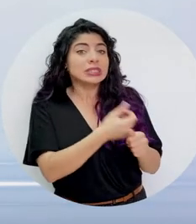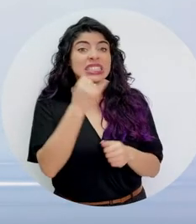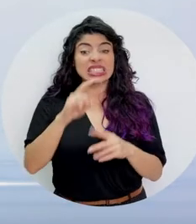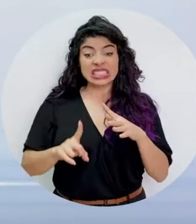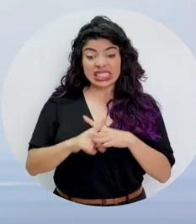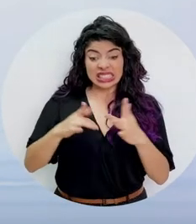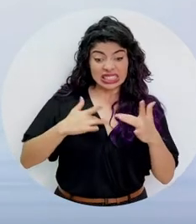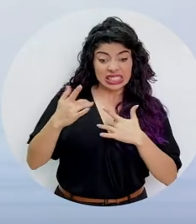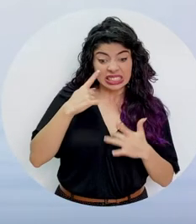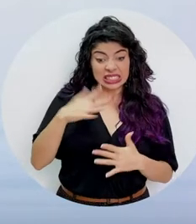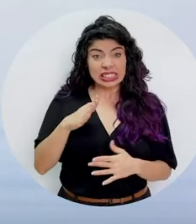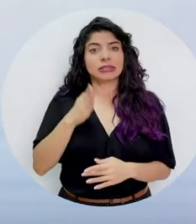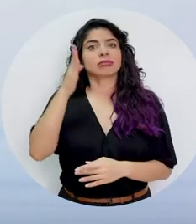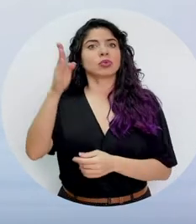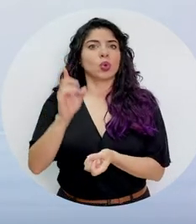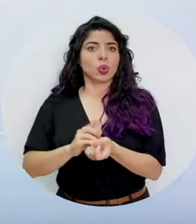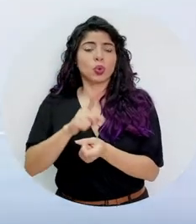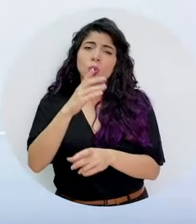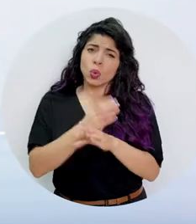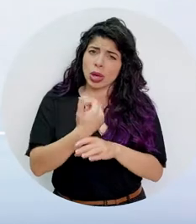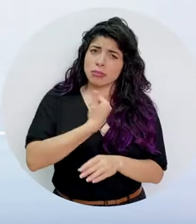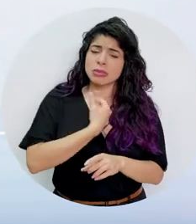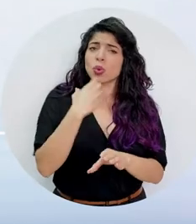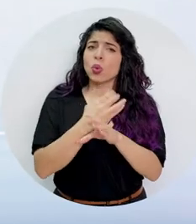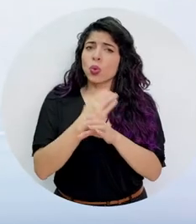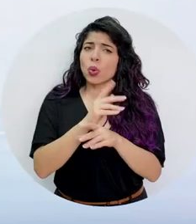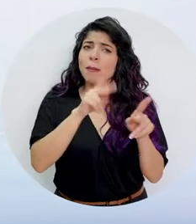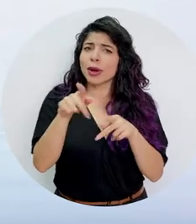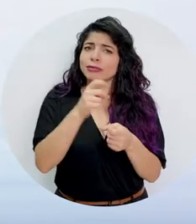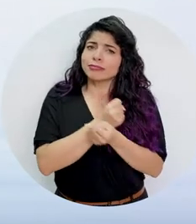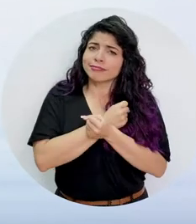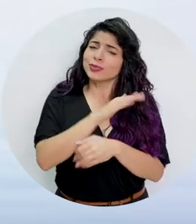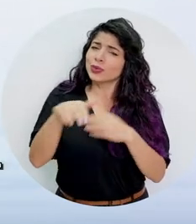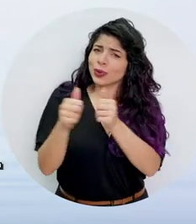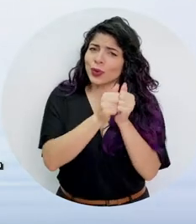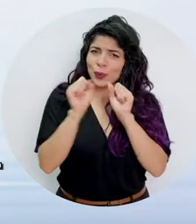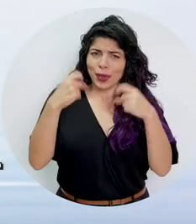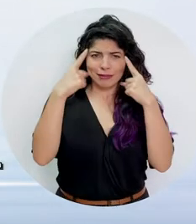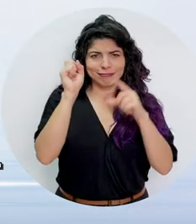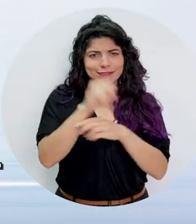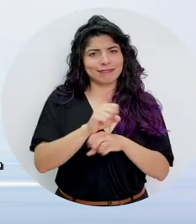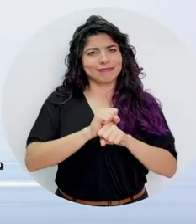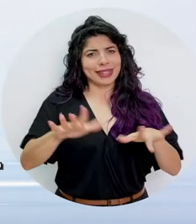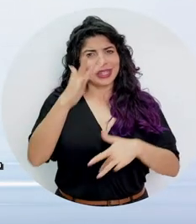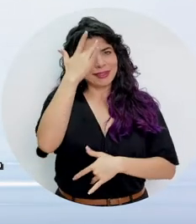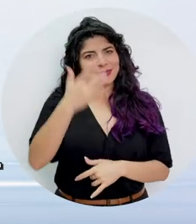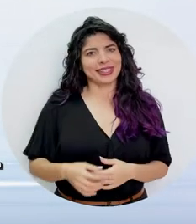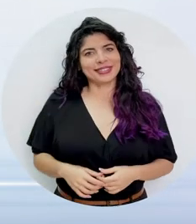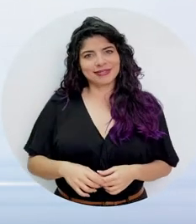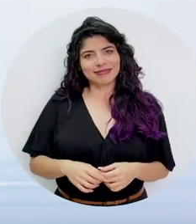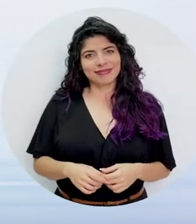consulta en caso de presentar algún síntoma sospechoso. Cuídate y cuida a tus seres queridos. Juntos y juntas saldremos de la pandemia.